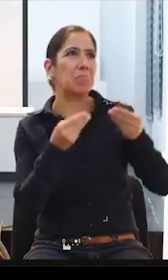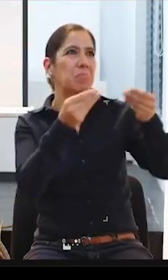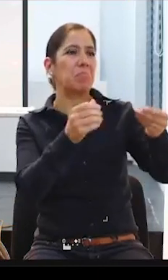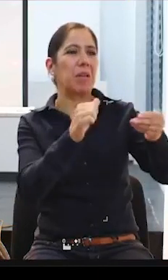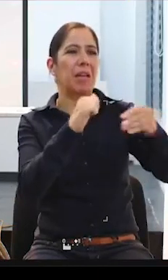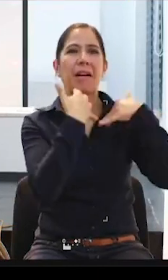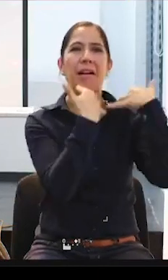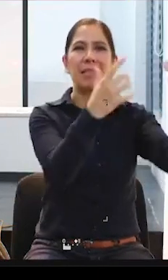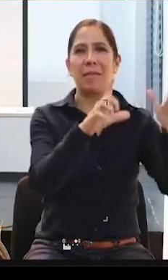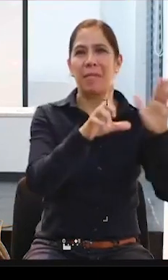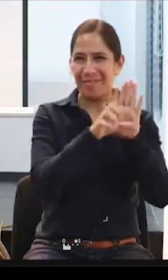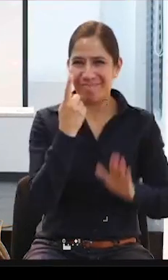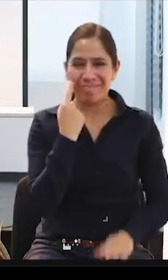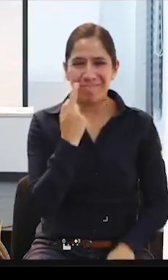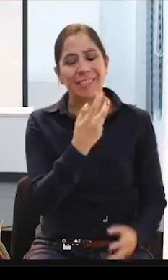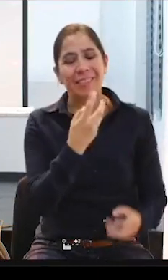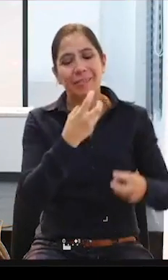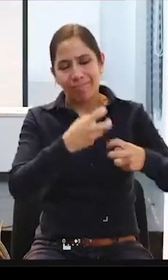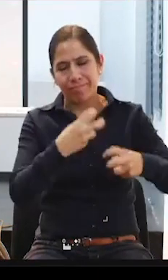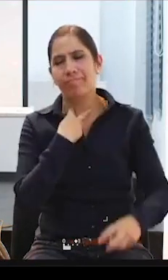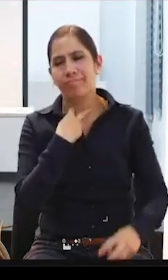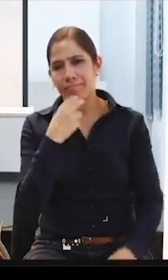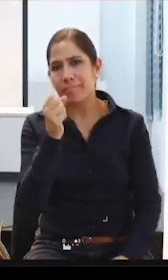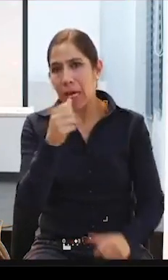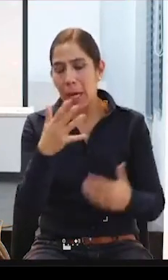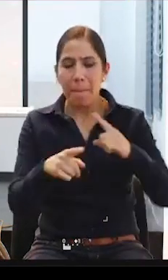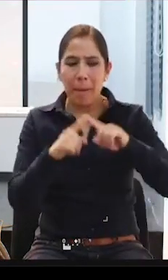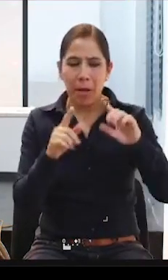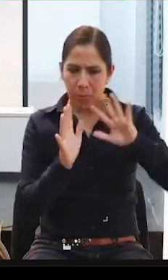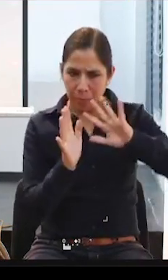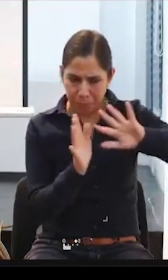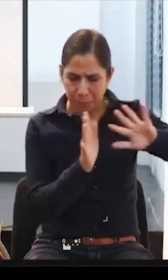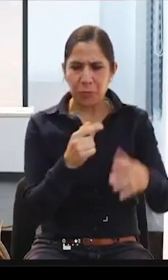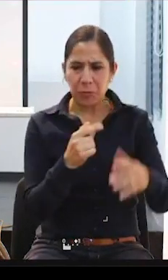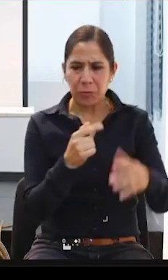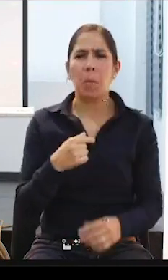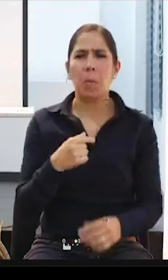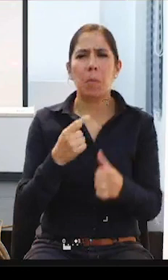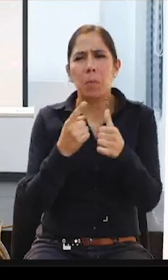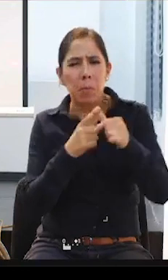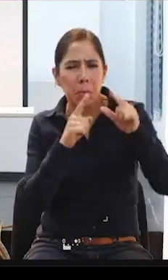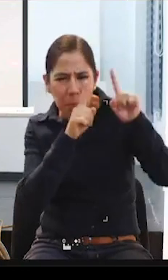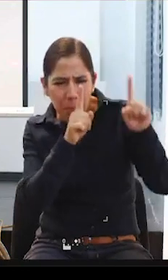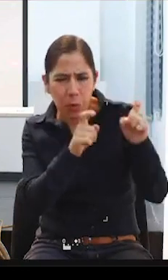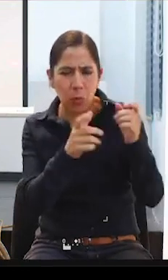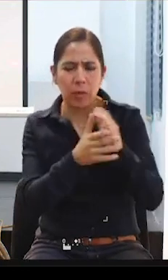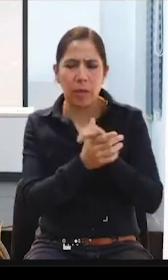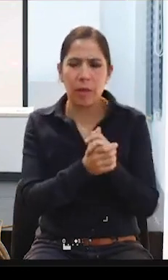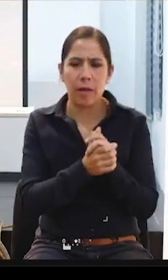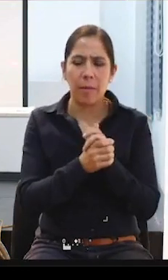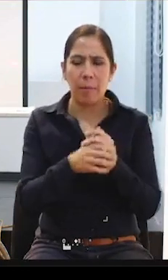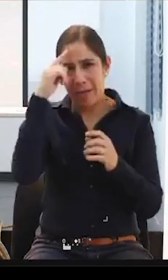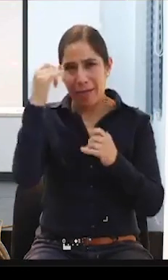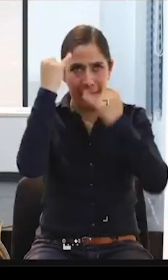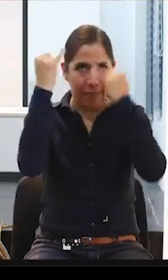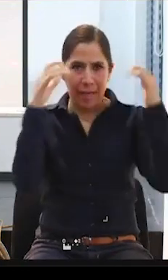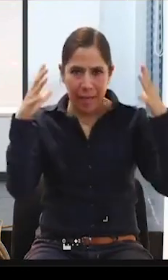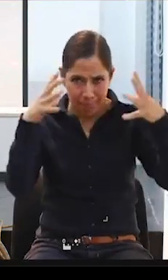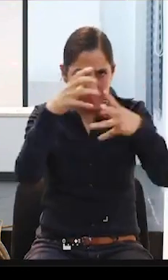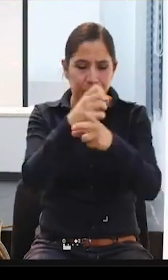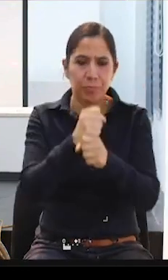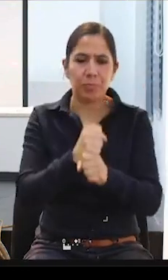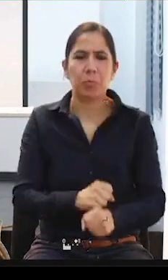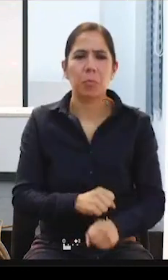Sin embargo, para redondear la idea, y brevemente me gustaría consultarte o preguntarte, ¿tú crees que